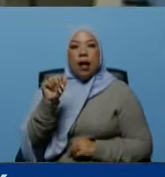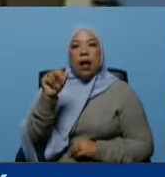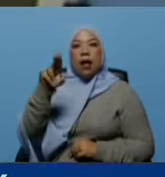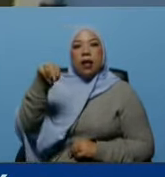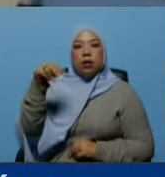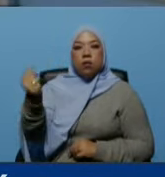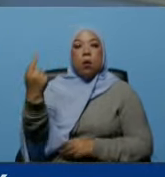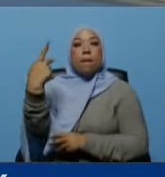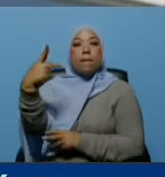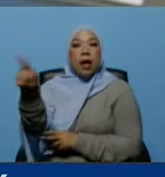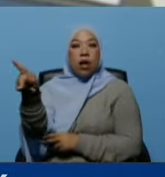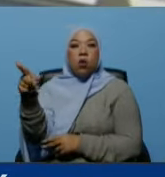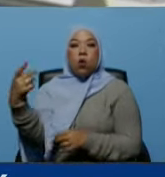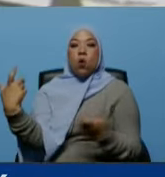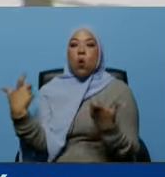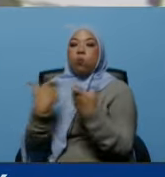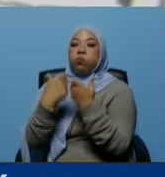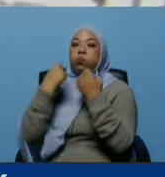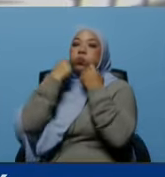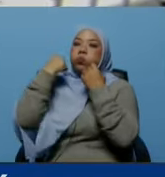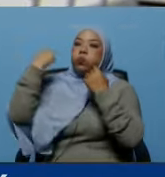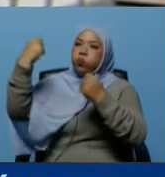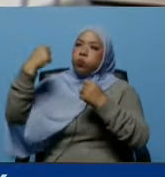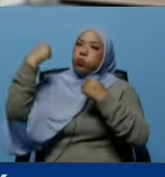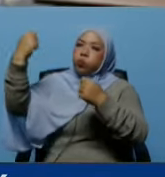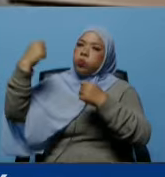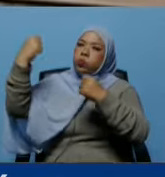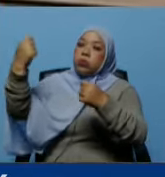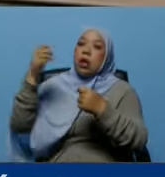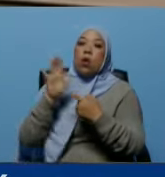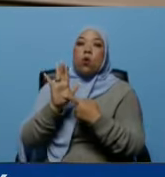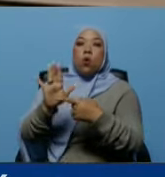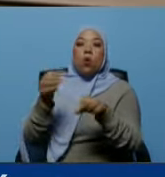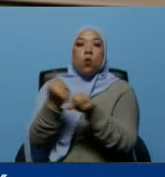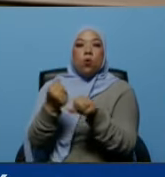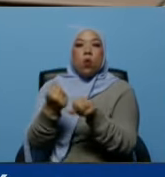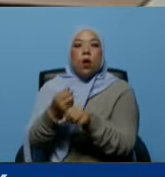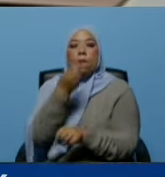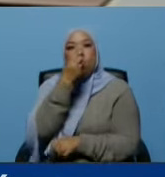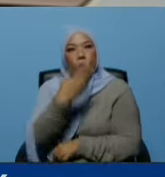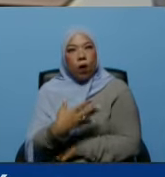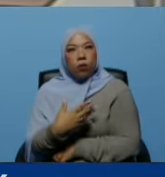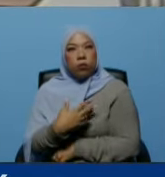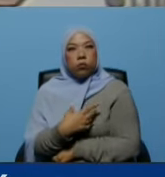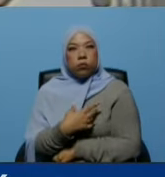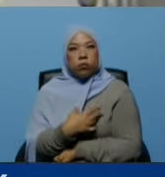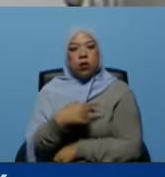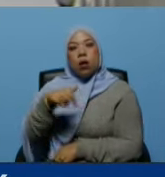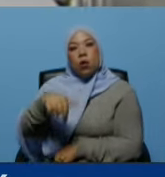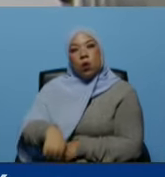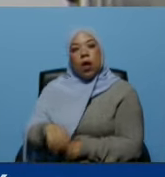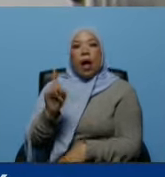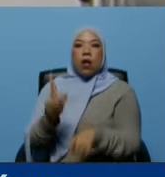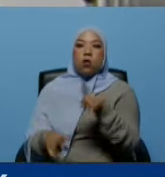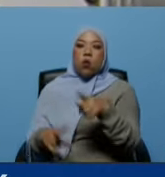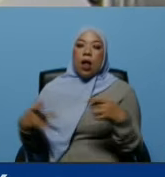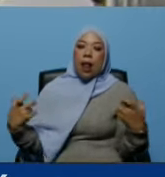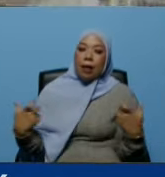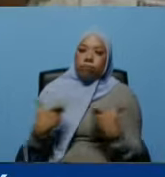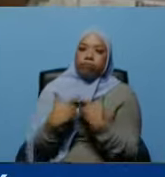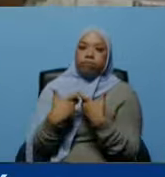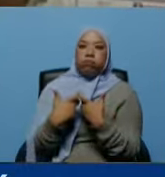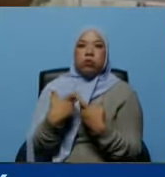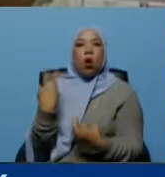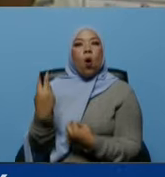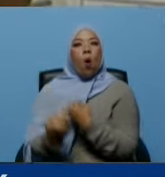parroquia guerrera Anasoto y muestra el desprendimiento que ha tenido usted a pesar de la guerra económica